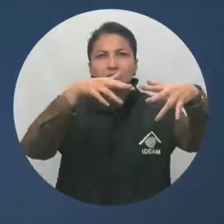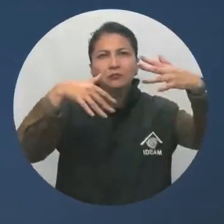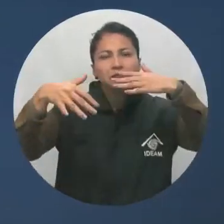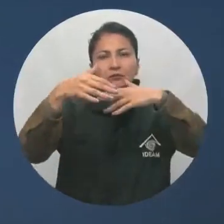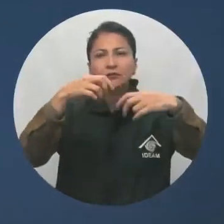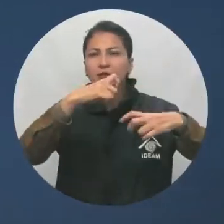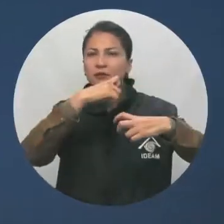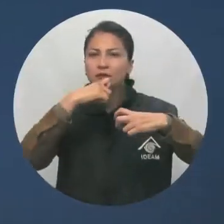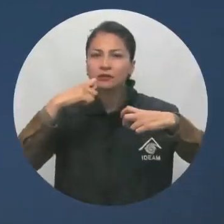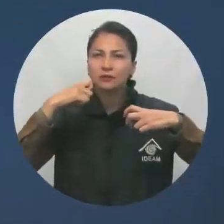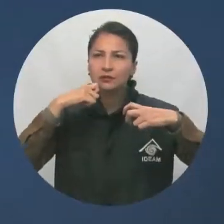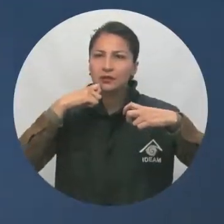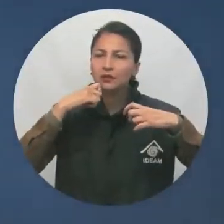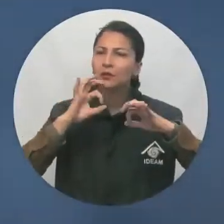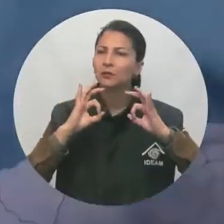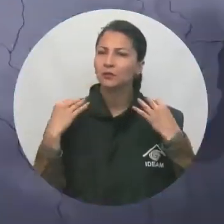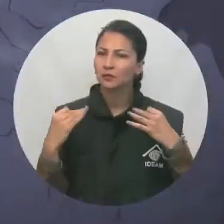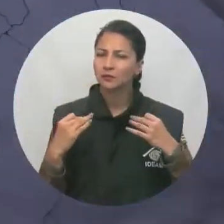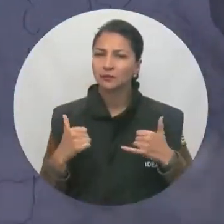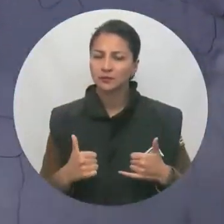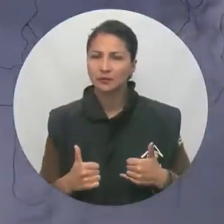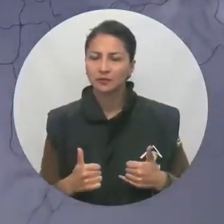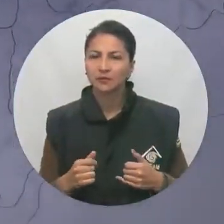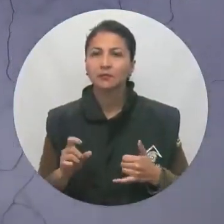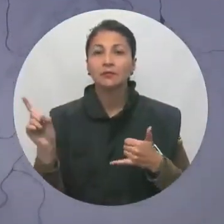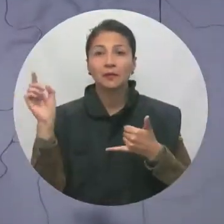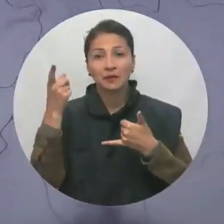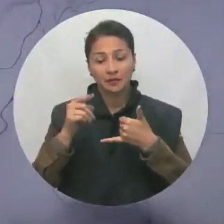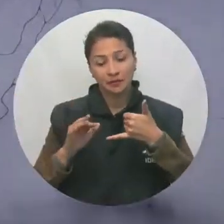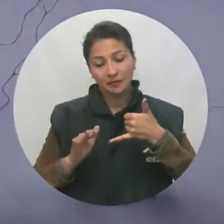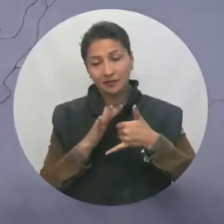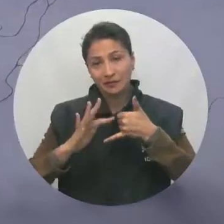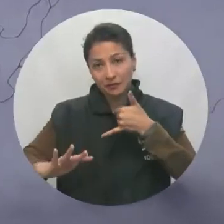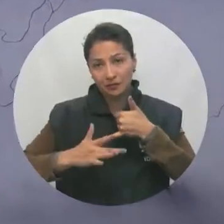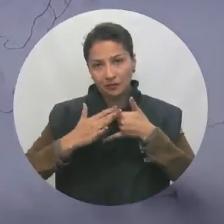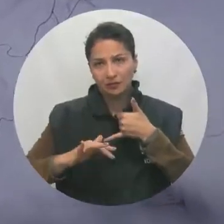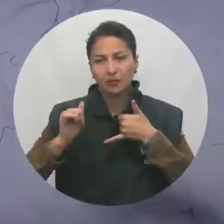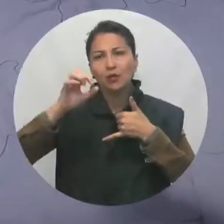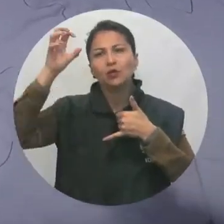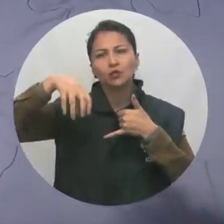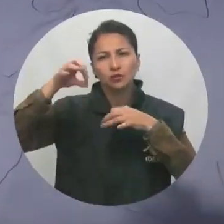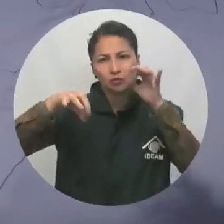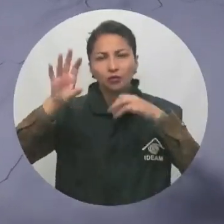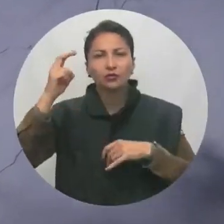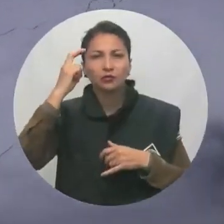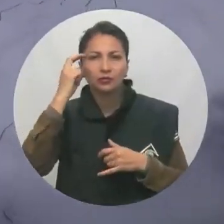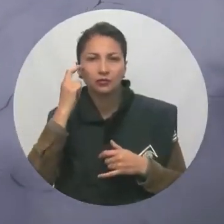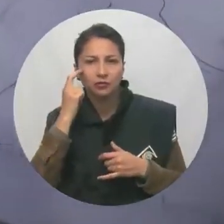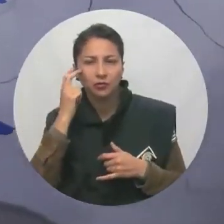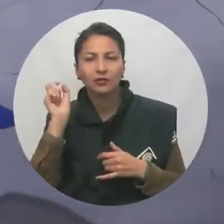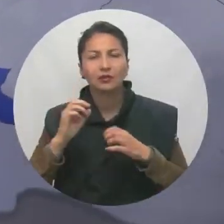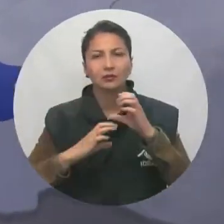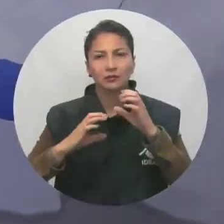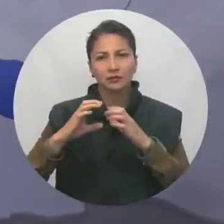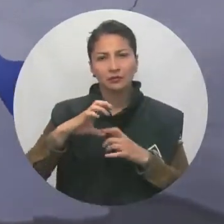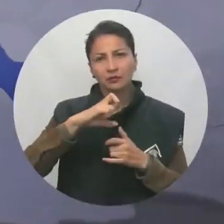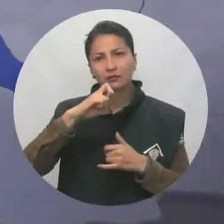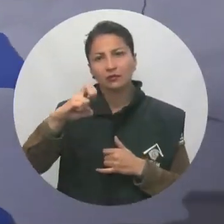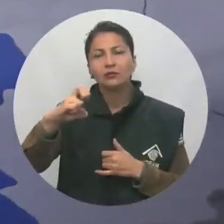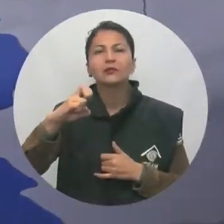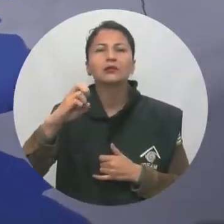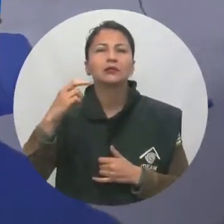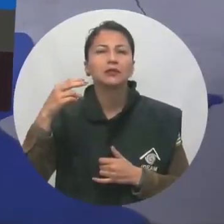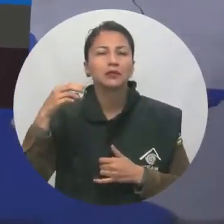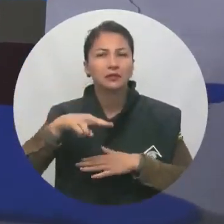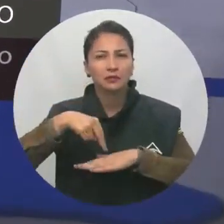En el litoral pacífico, la noche se estiman lluvias en el norte de Chocó, en Cauca, norte